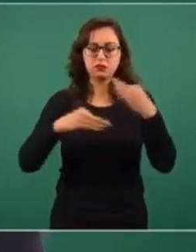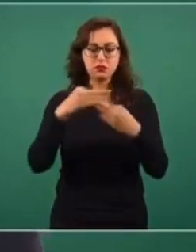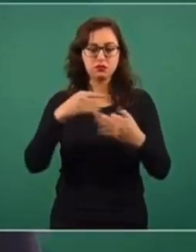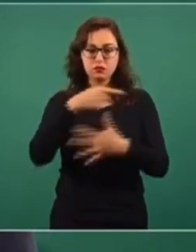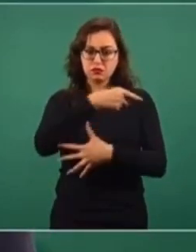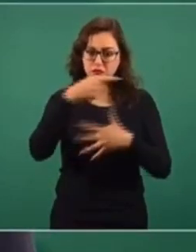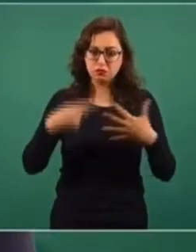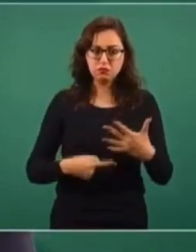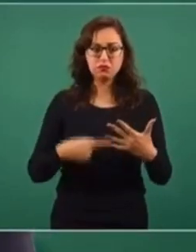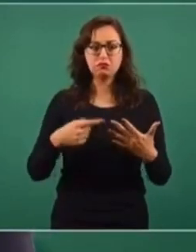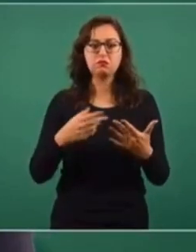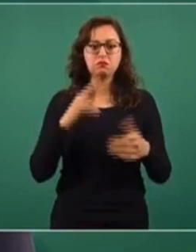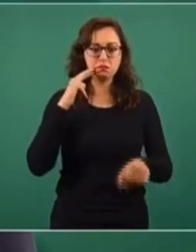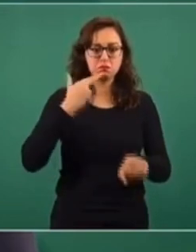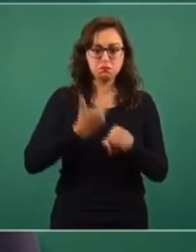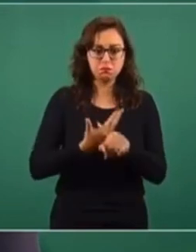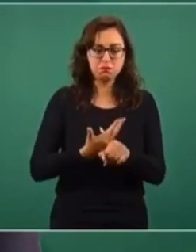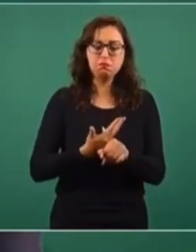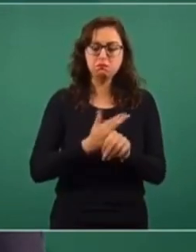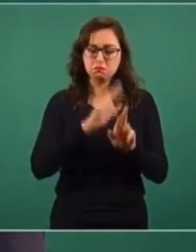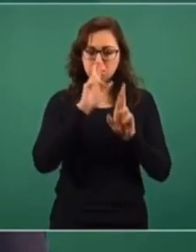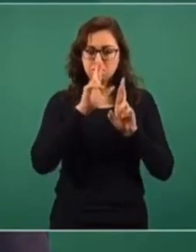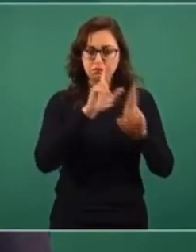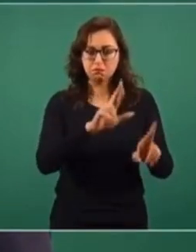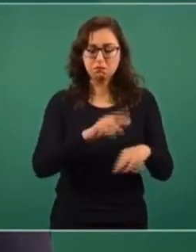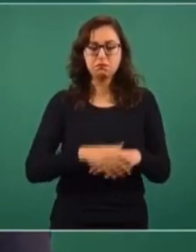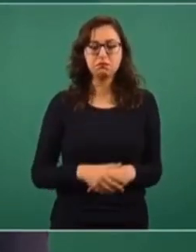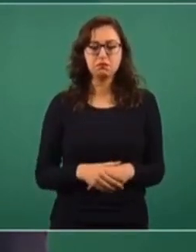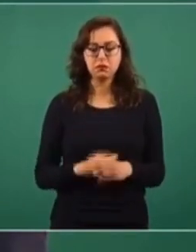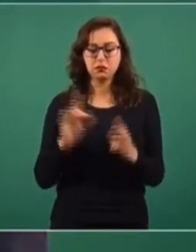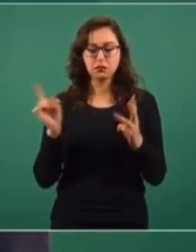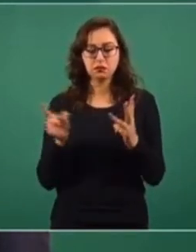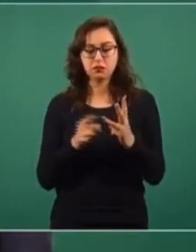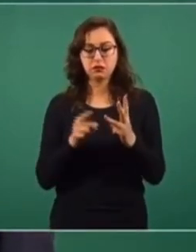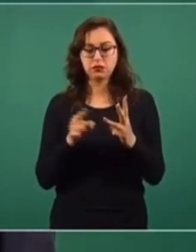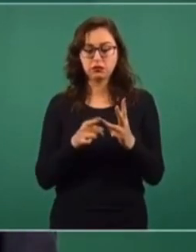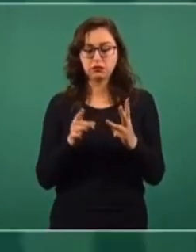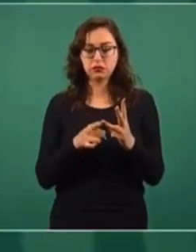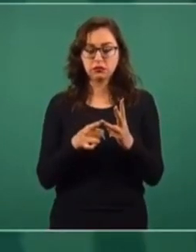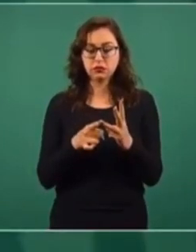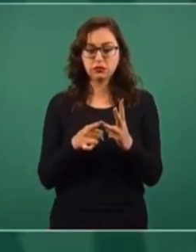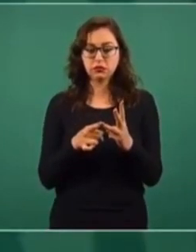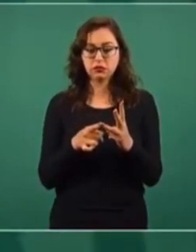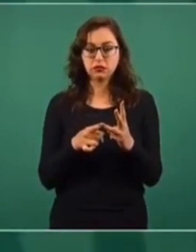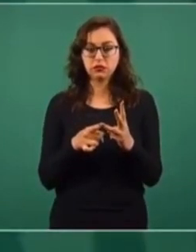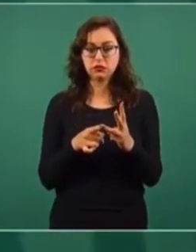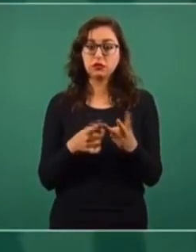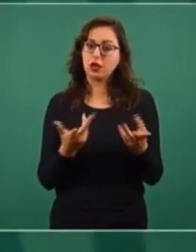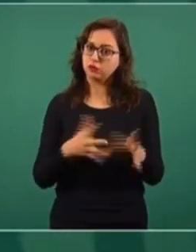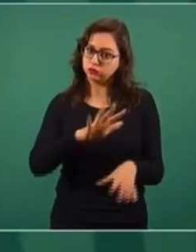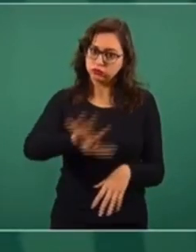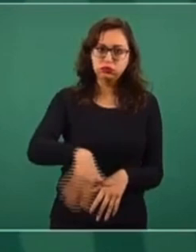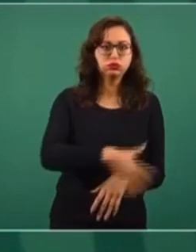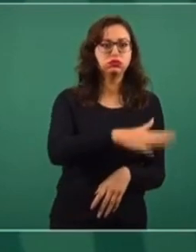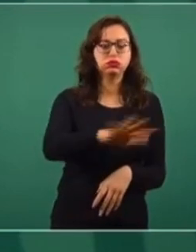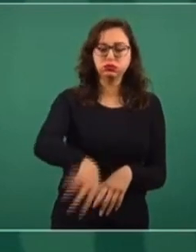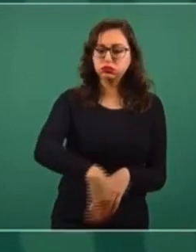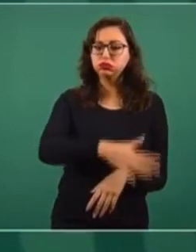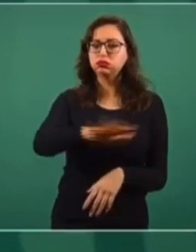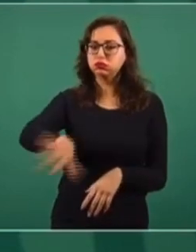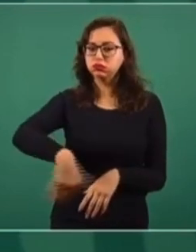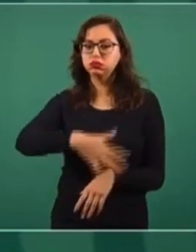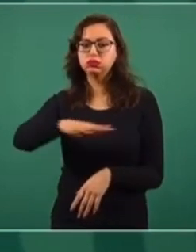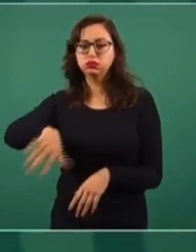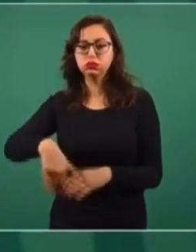competencias. Y finalmente, el tercer eje de los trabajos continúan siendo las labores de búsqueda. Estamos